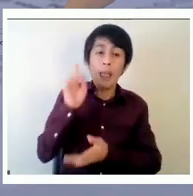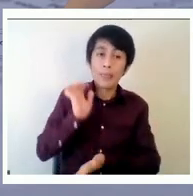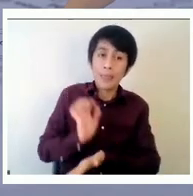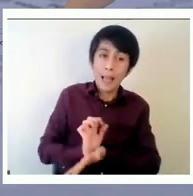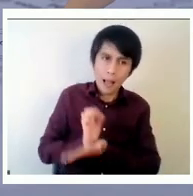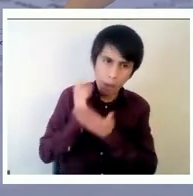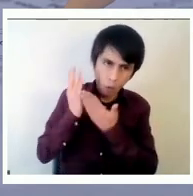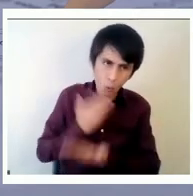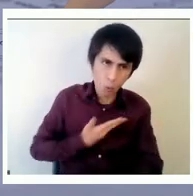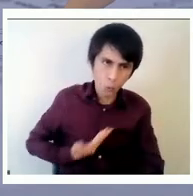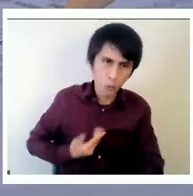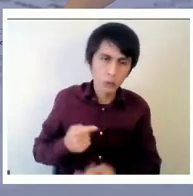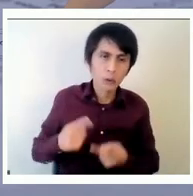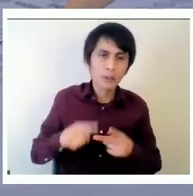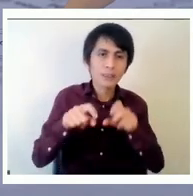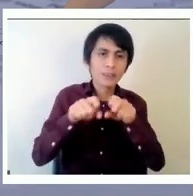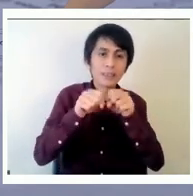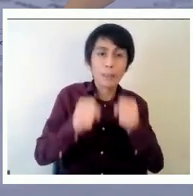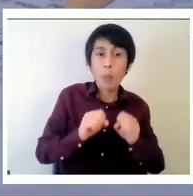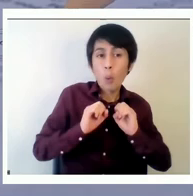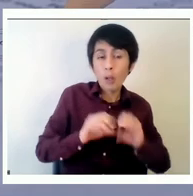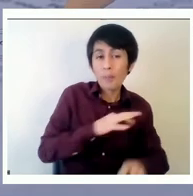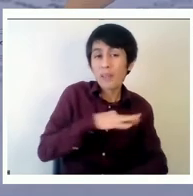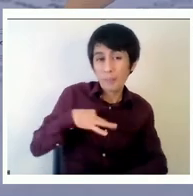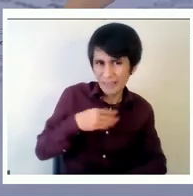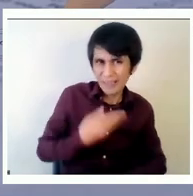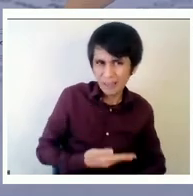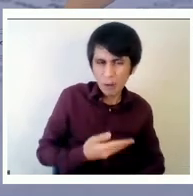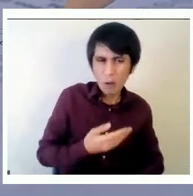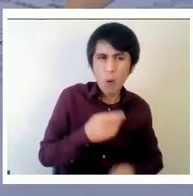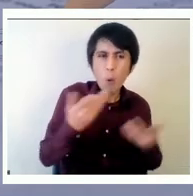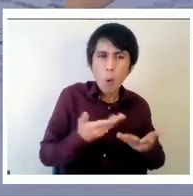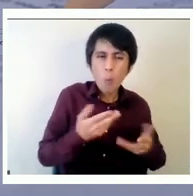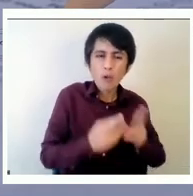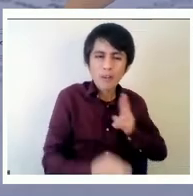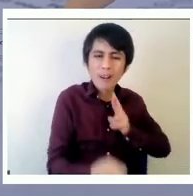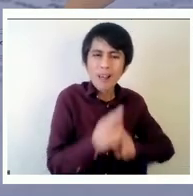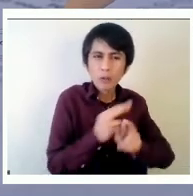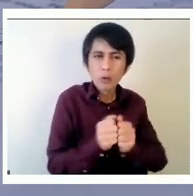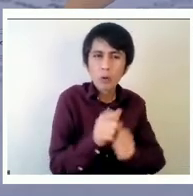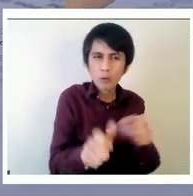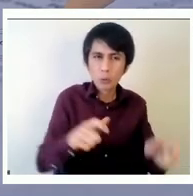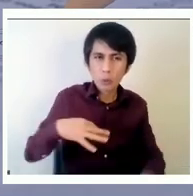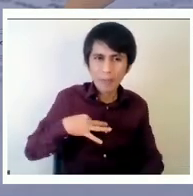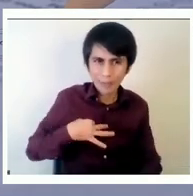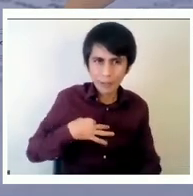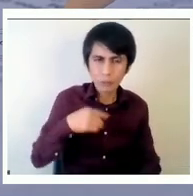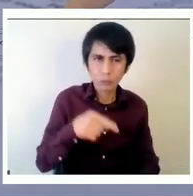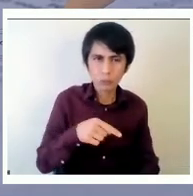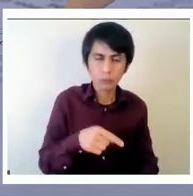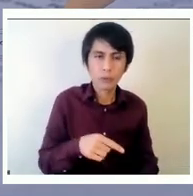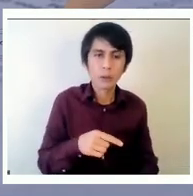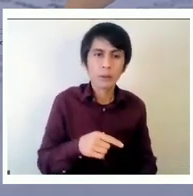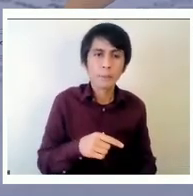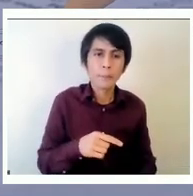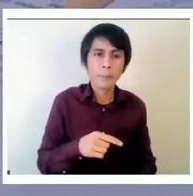estatal educacional se relaciona con los ciudadanos entonces en esta coincidencia que